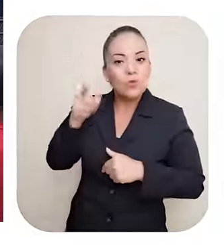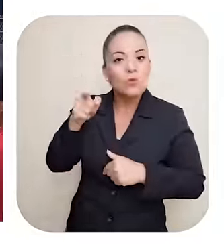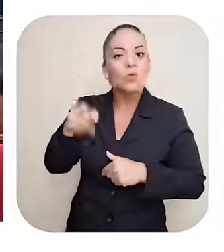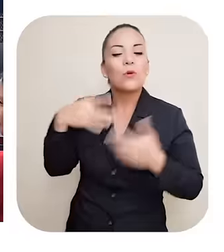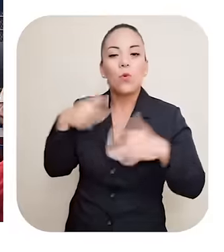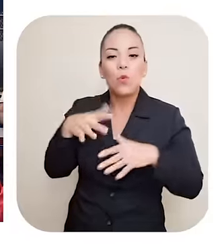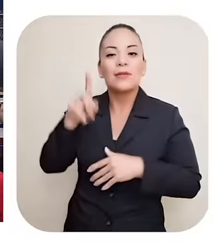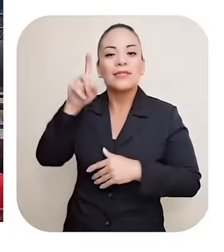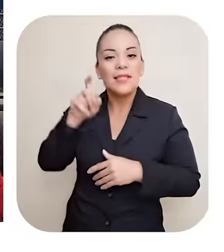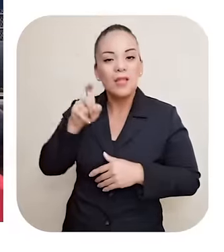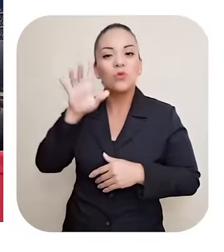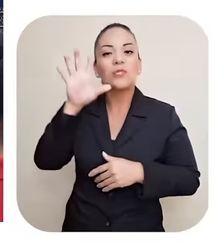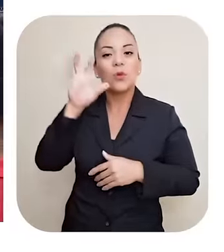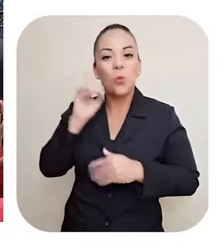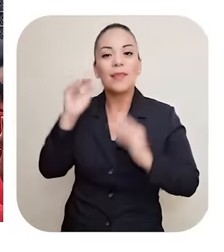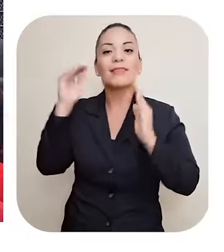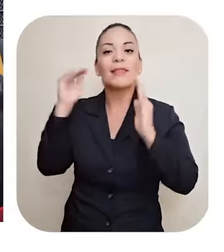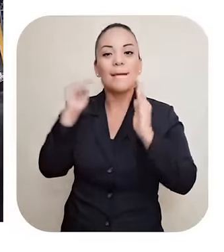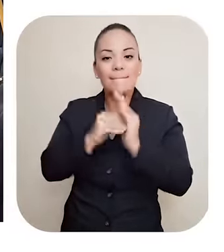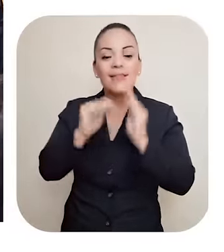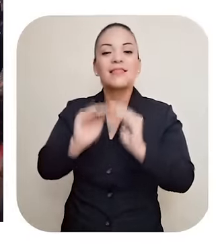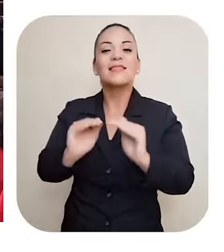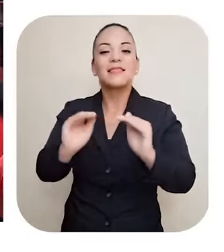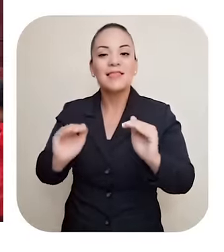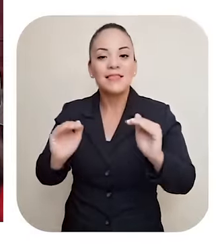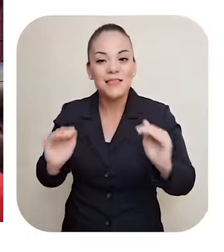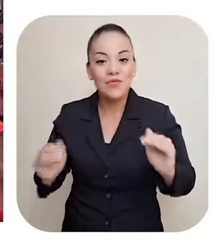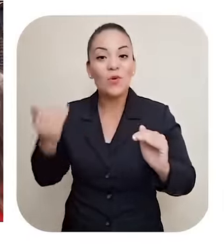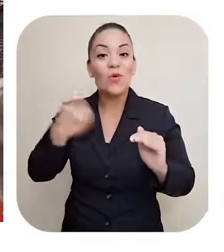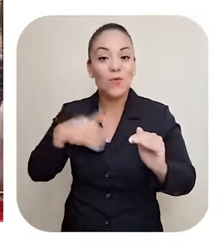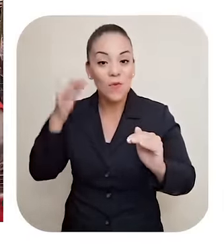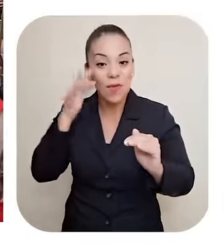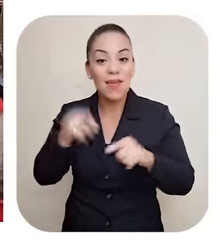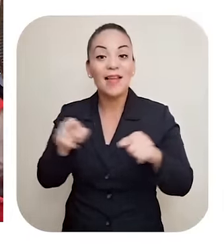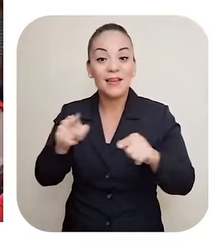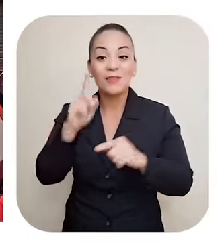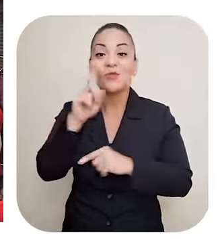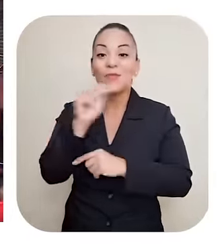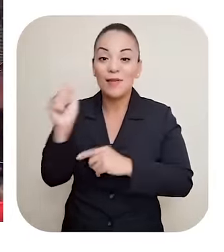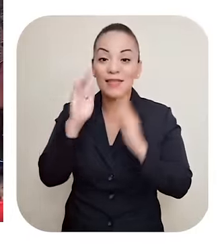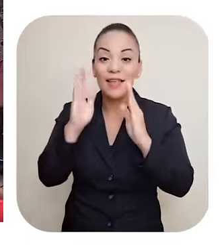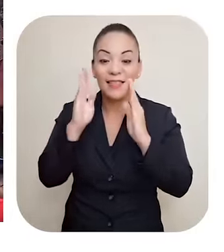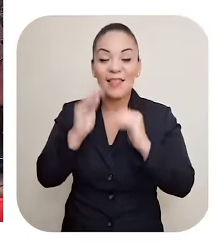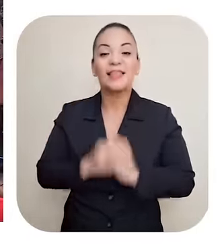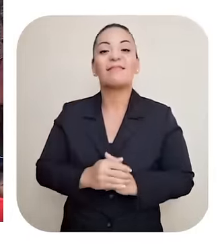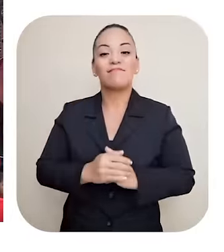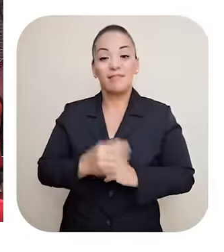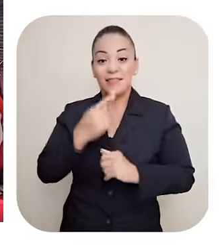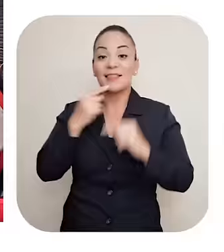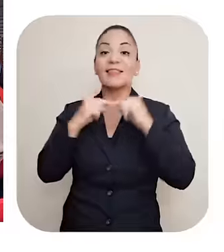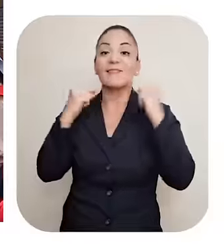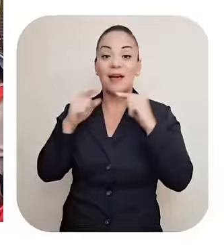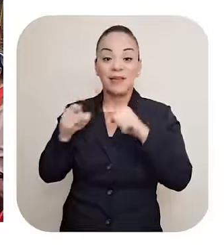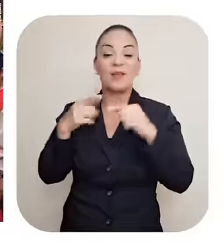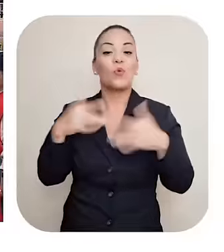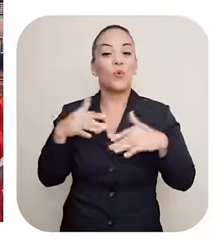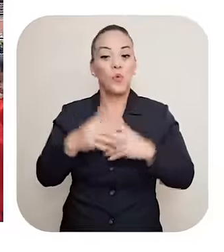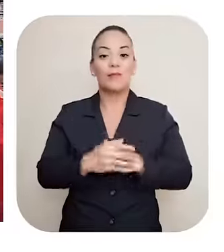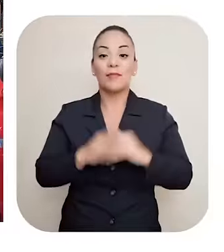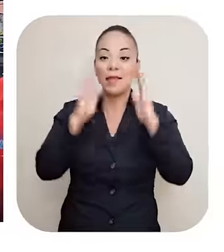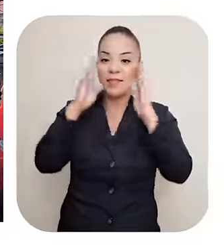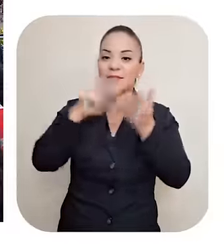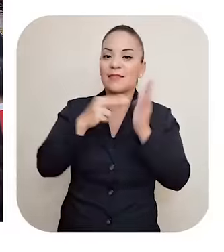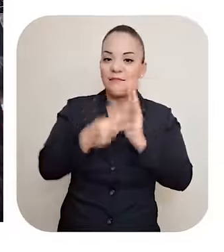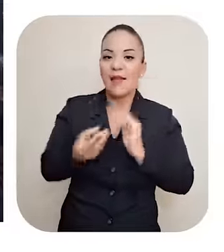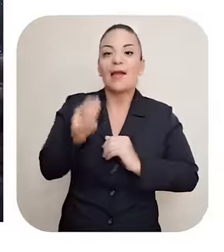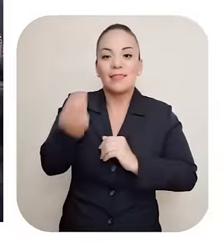150 mil niños y niñas al mes Dice el padre que ellos atienden Atender significa Darles de comer